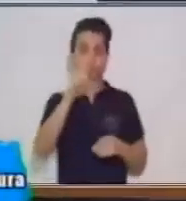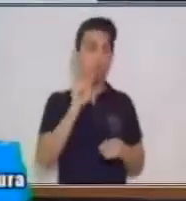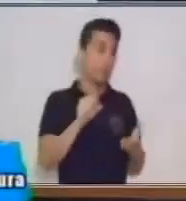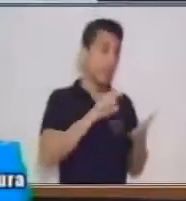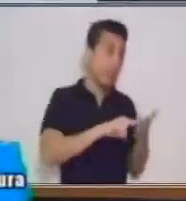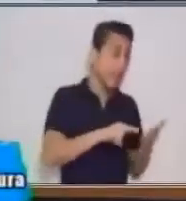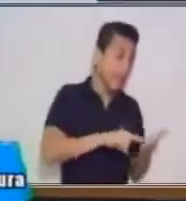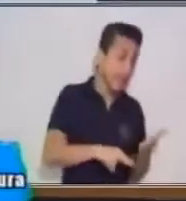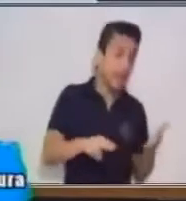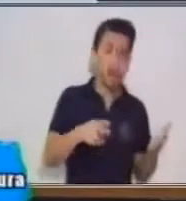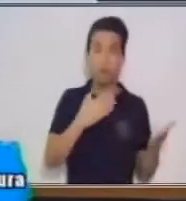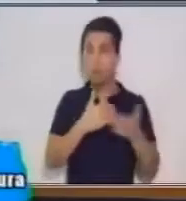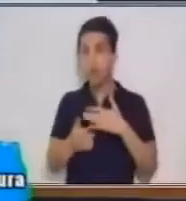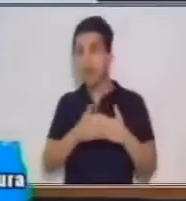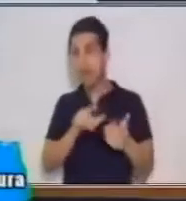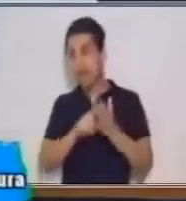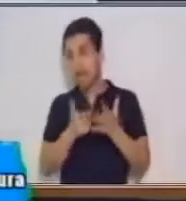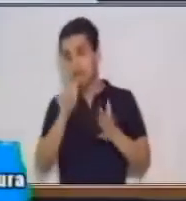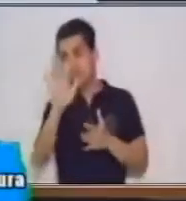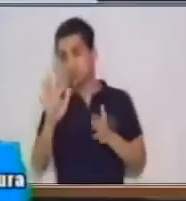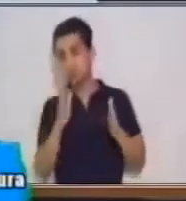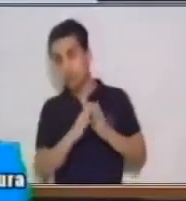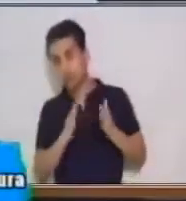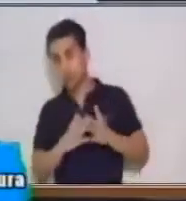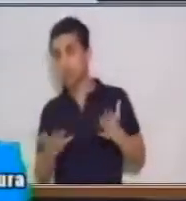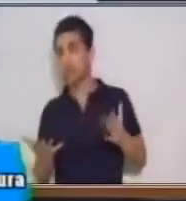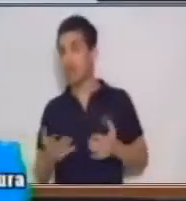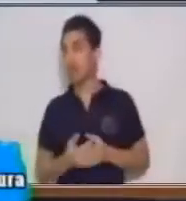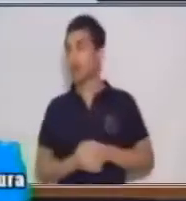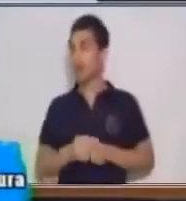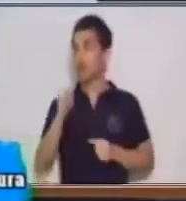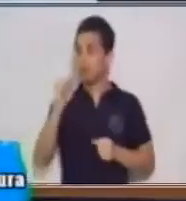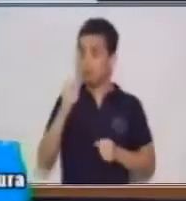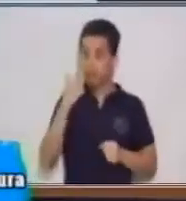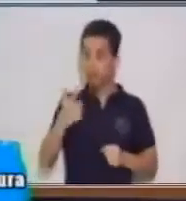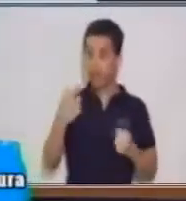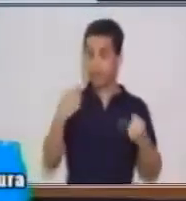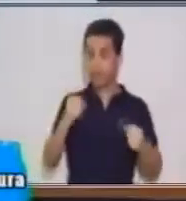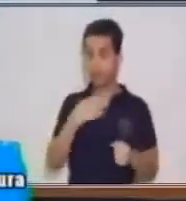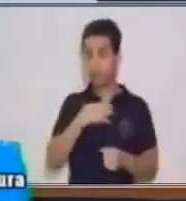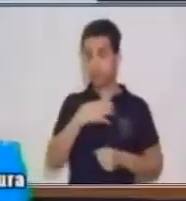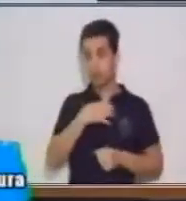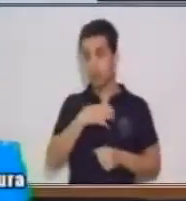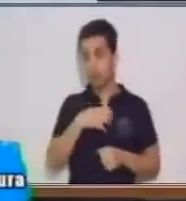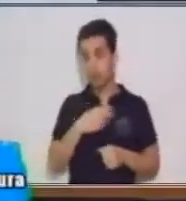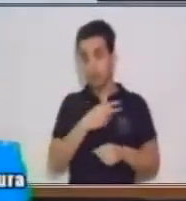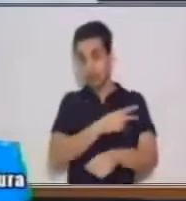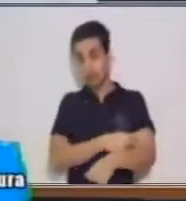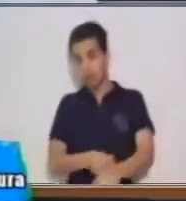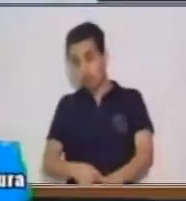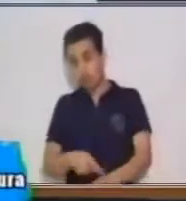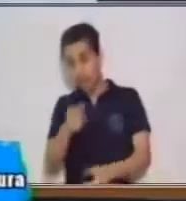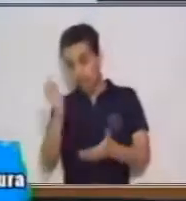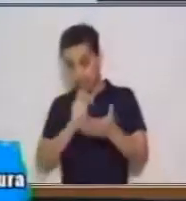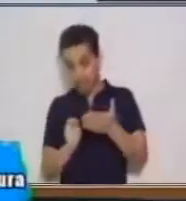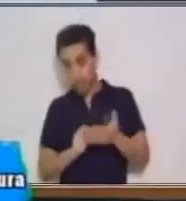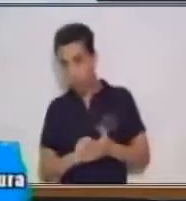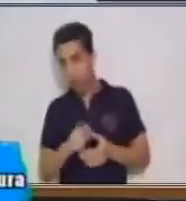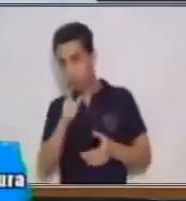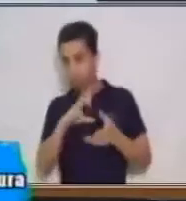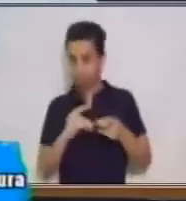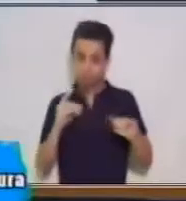libro que tengas en casa. Puedes hacer tu propia historia por medio de imágenes y